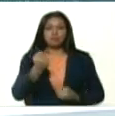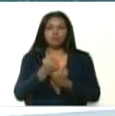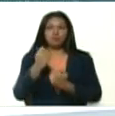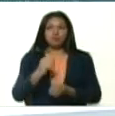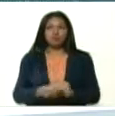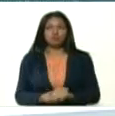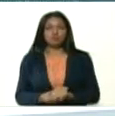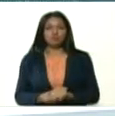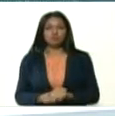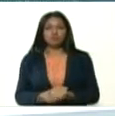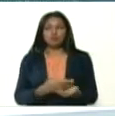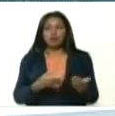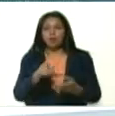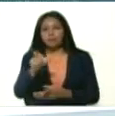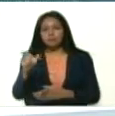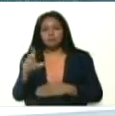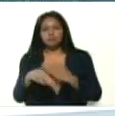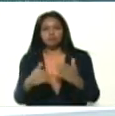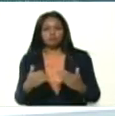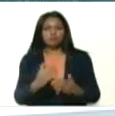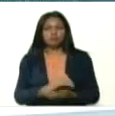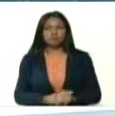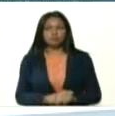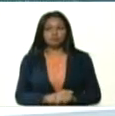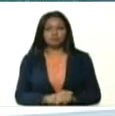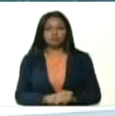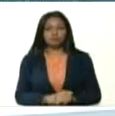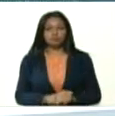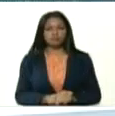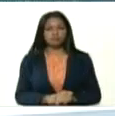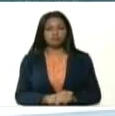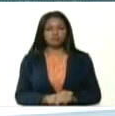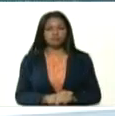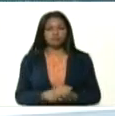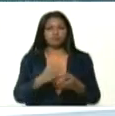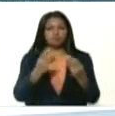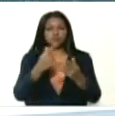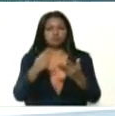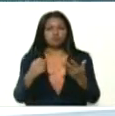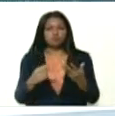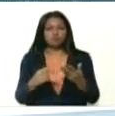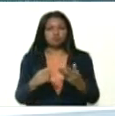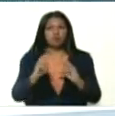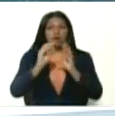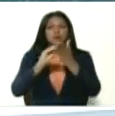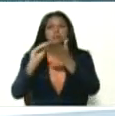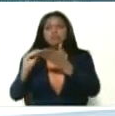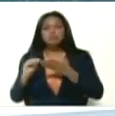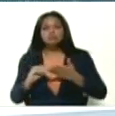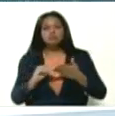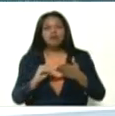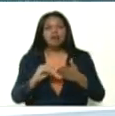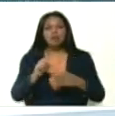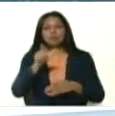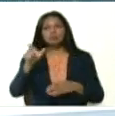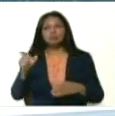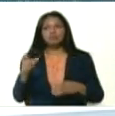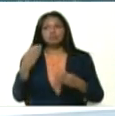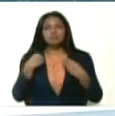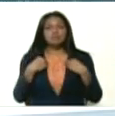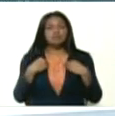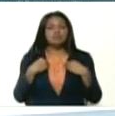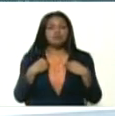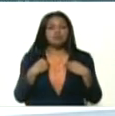entre los vecinos. A veces, muchas veces nos llaman algunos vecinos para dar alertas